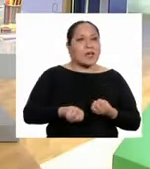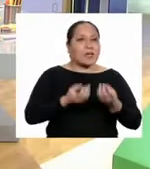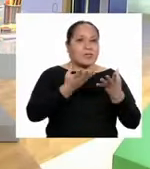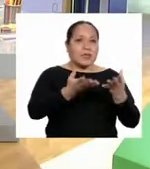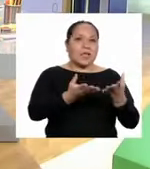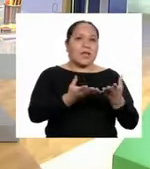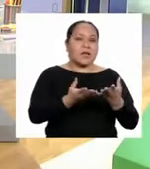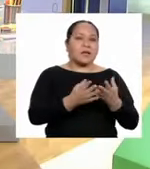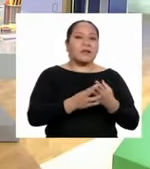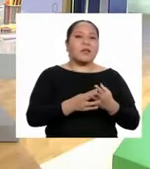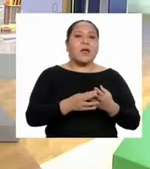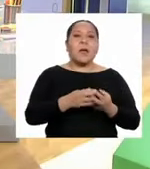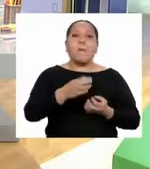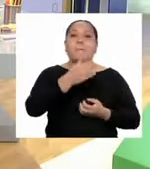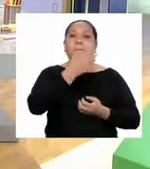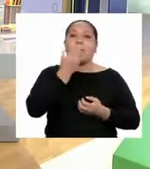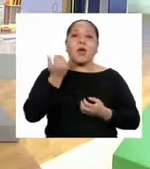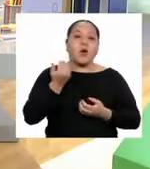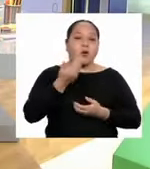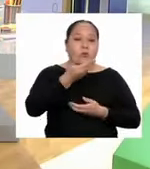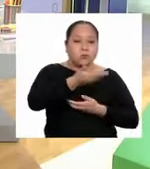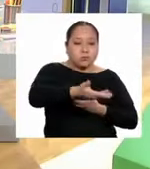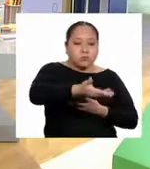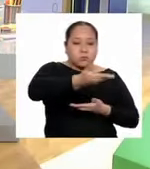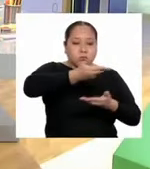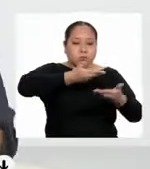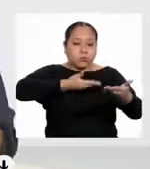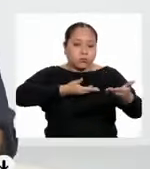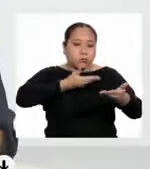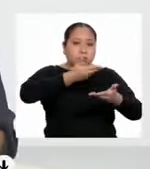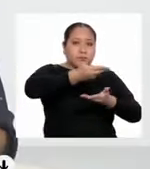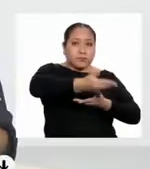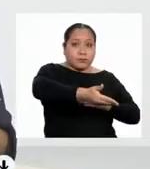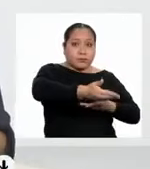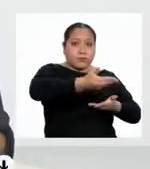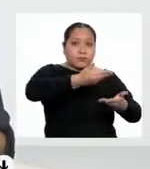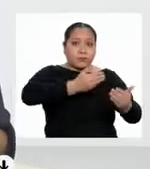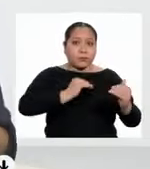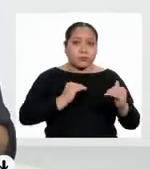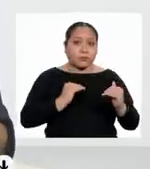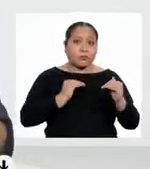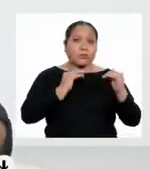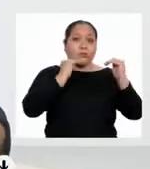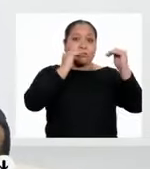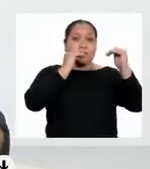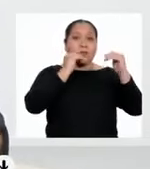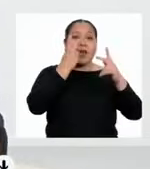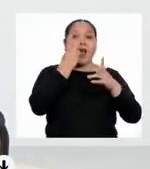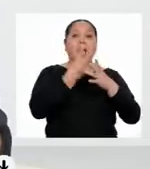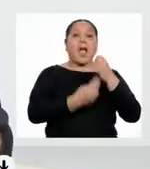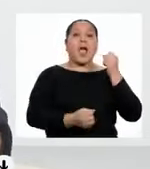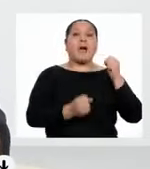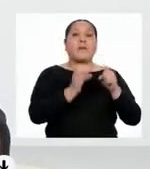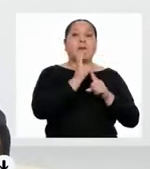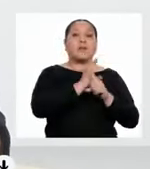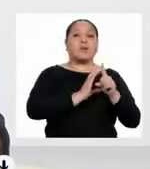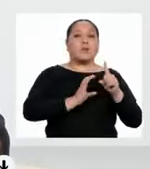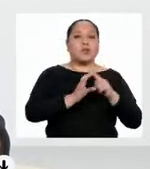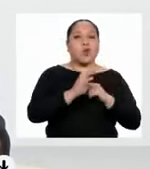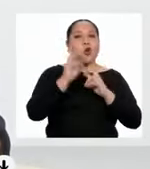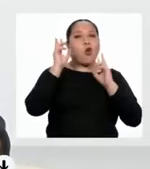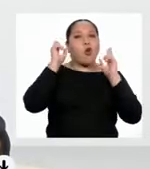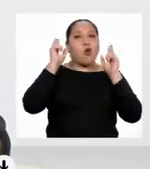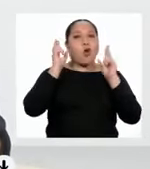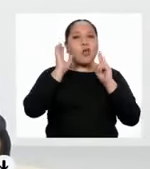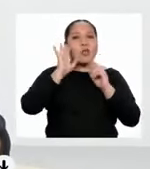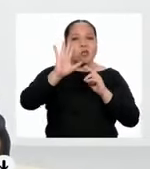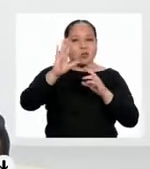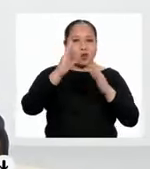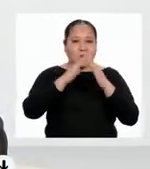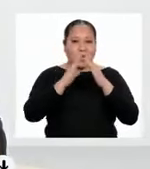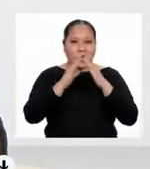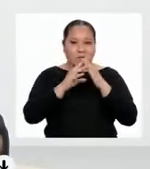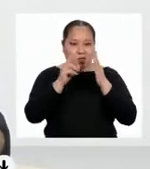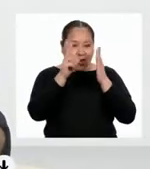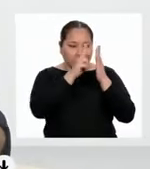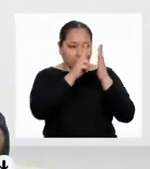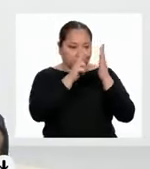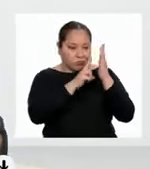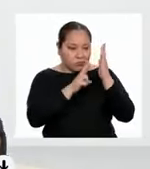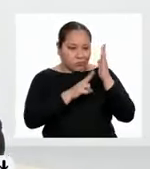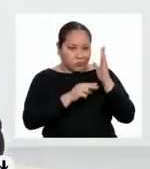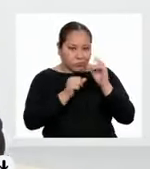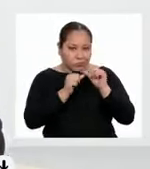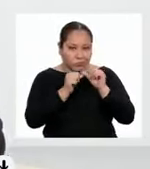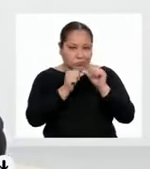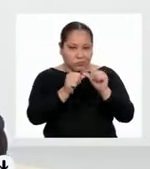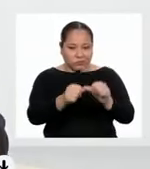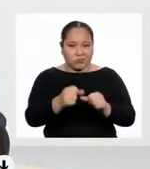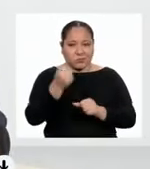un enriquecimiento entre las distintas culturas. Espero que ahí en sus casas estén siguiendo la lectura y